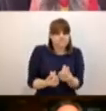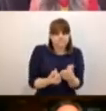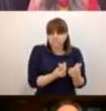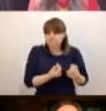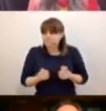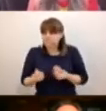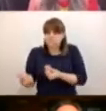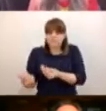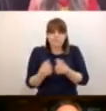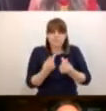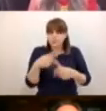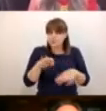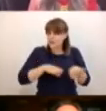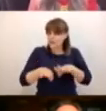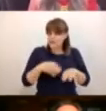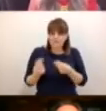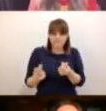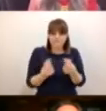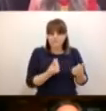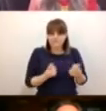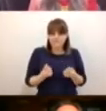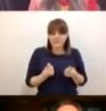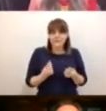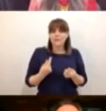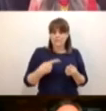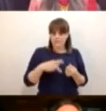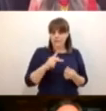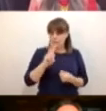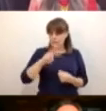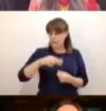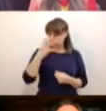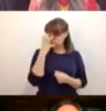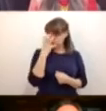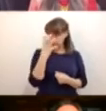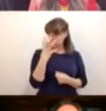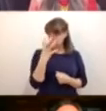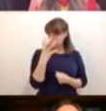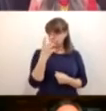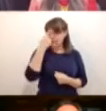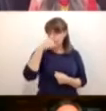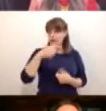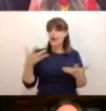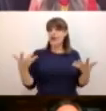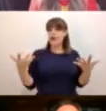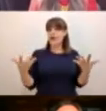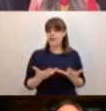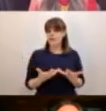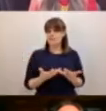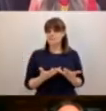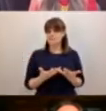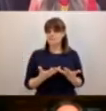un ritmo muy veloz, sin embargo, con toda la seriedad necesaria para poder hacer esto, hacer un programa de calidad.